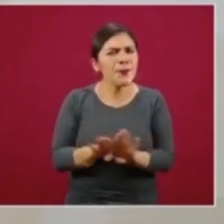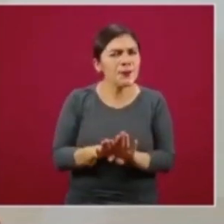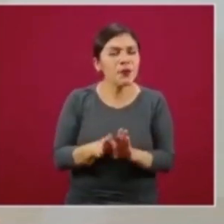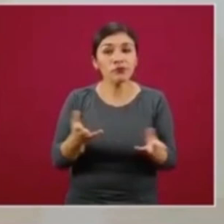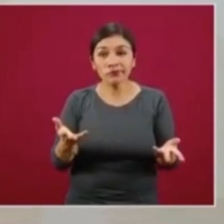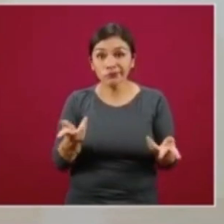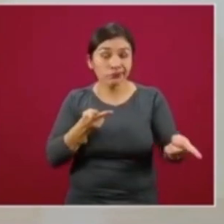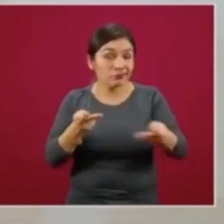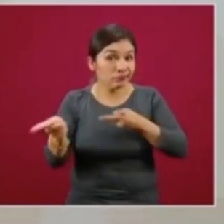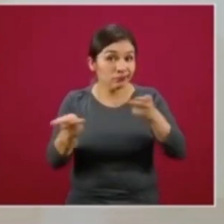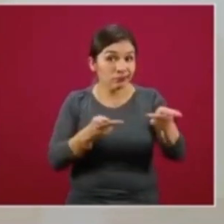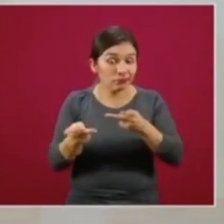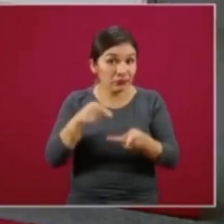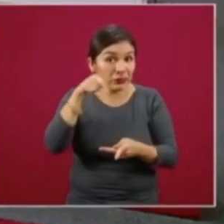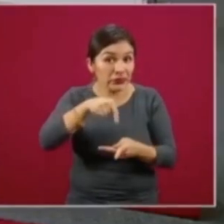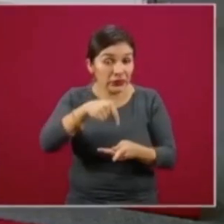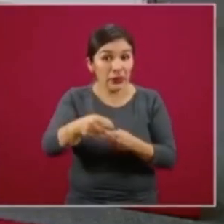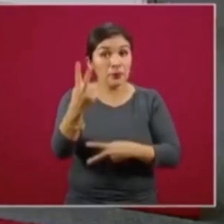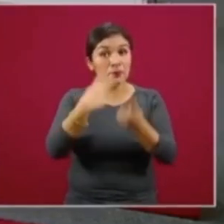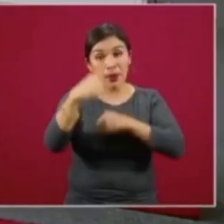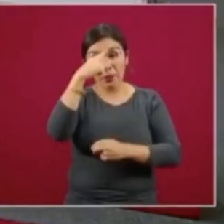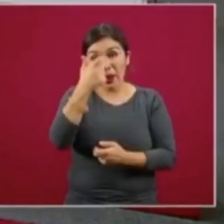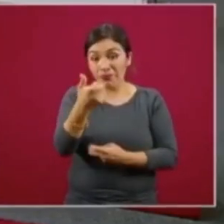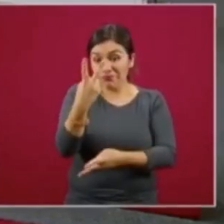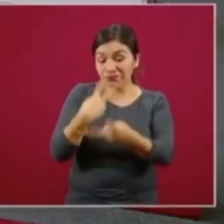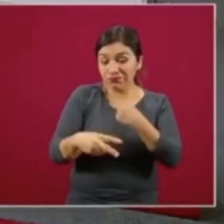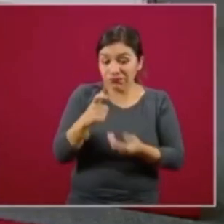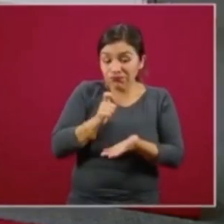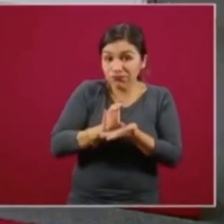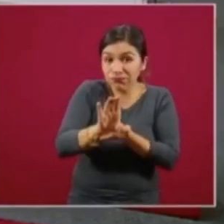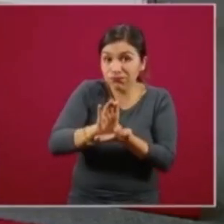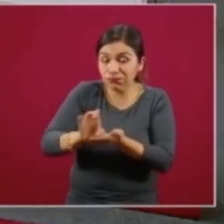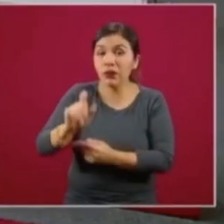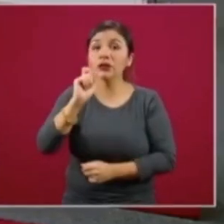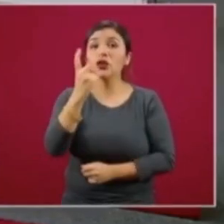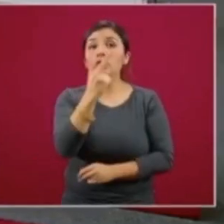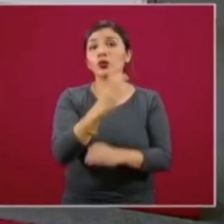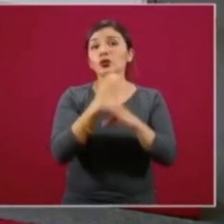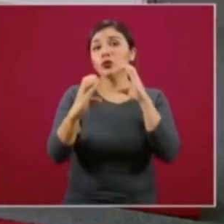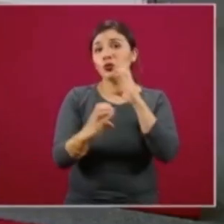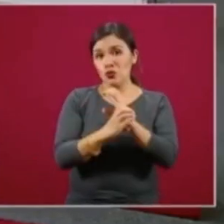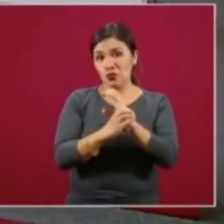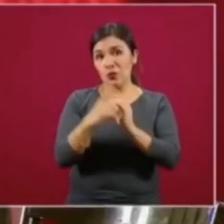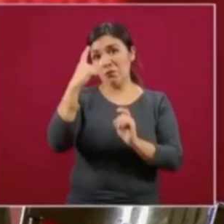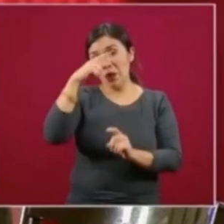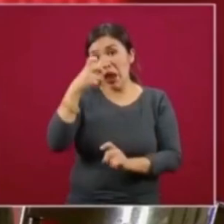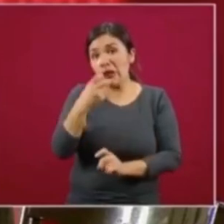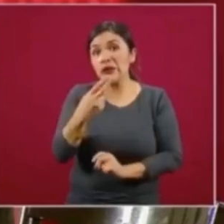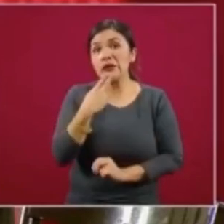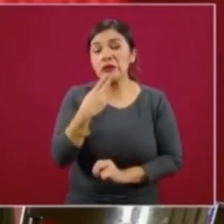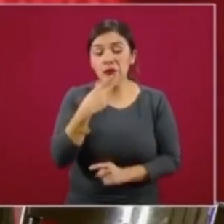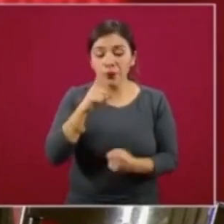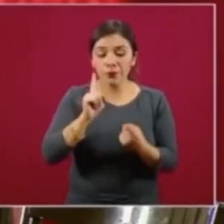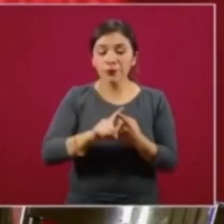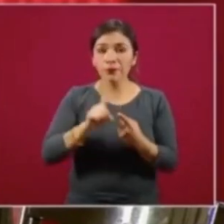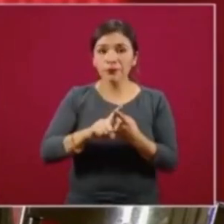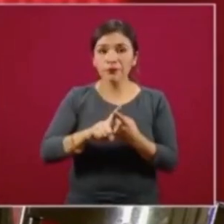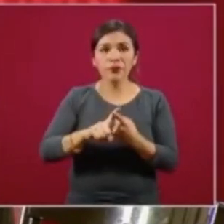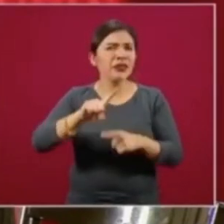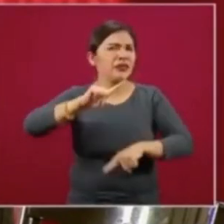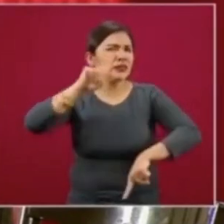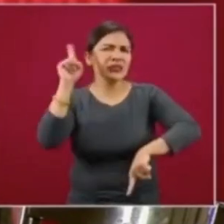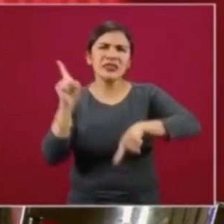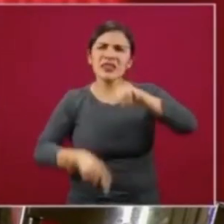estrategia que ha consistido para financiar estos programas son dos principales objetivos. Uno, eliminar por